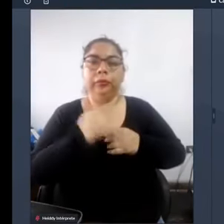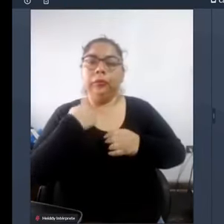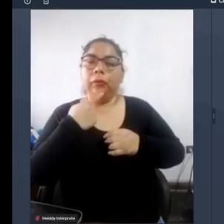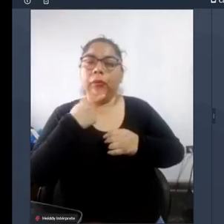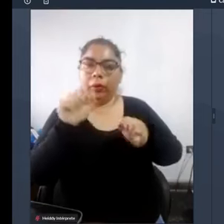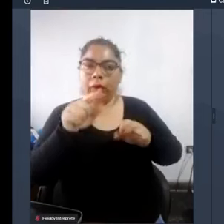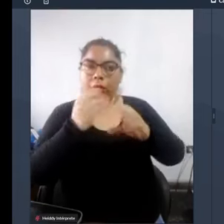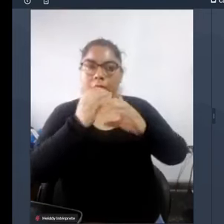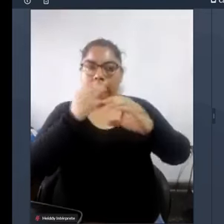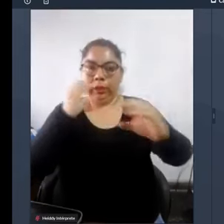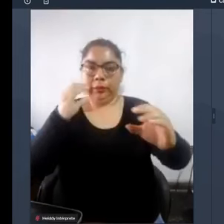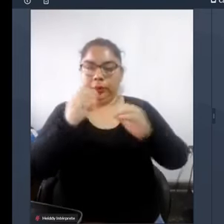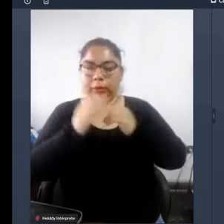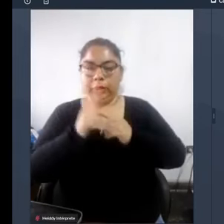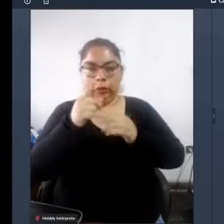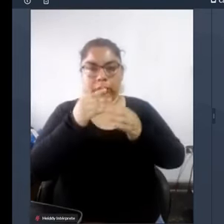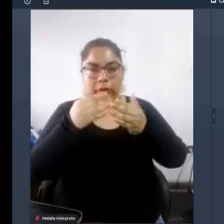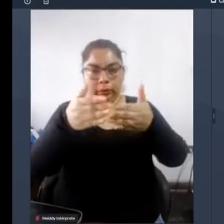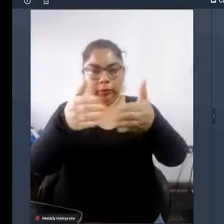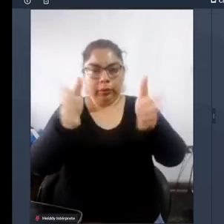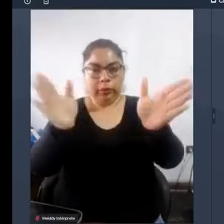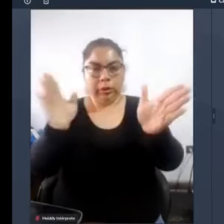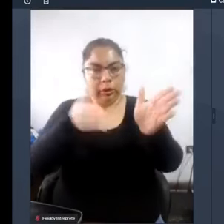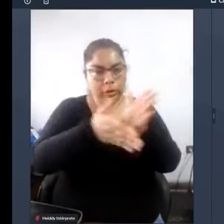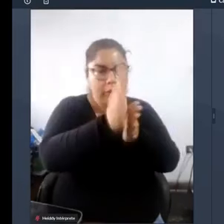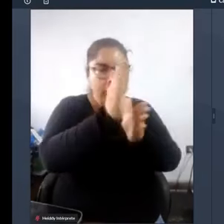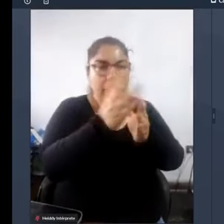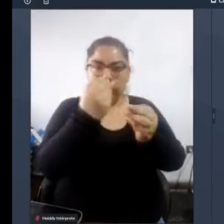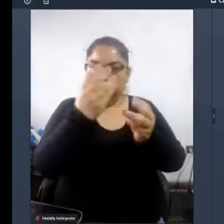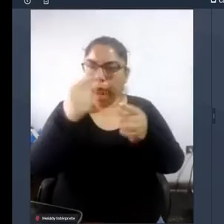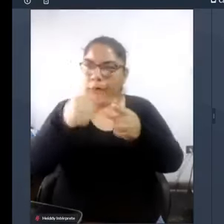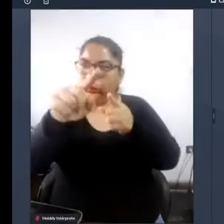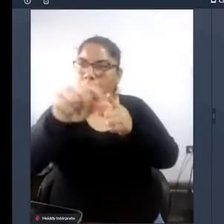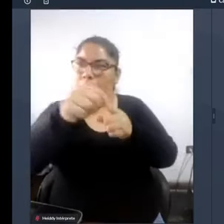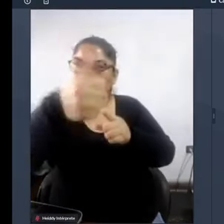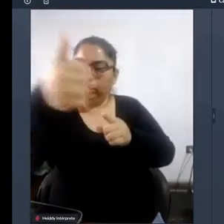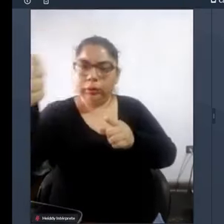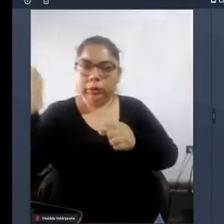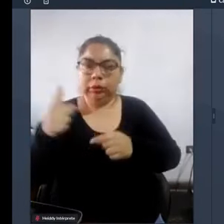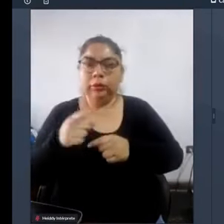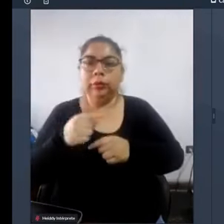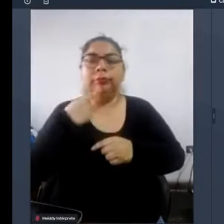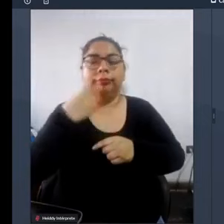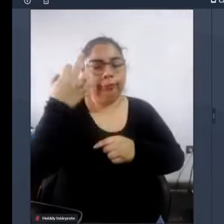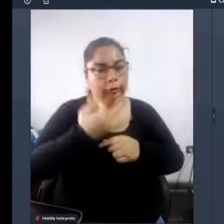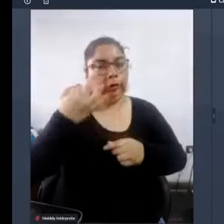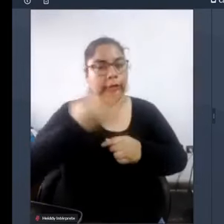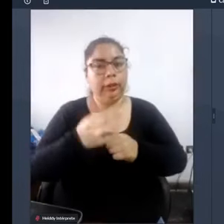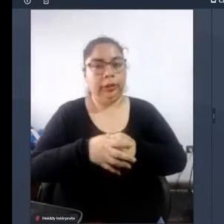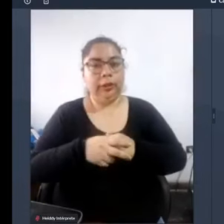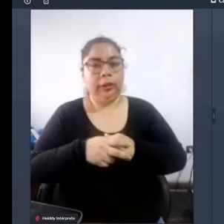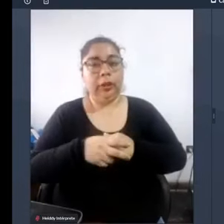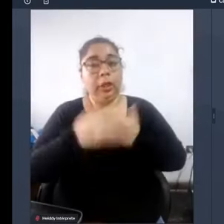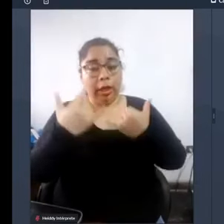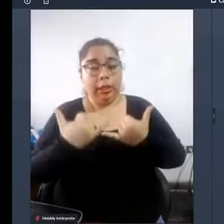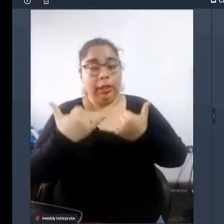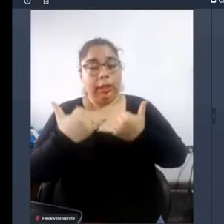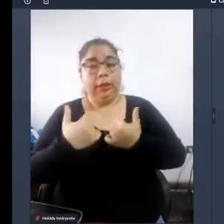transporte es una puerta de entrada a muchos otros servicios y eso es totalmente cierto aquí es donde